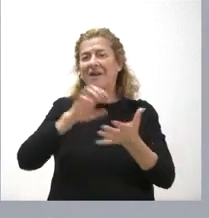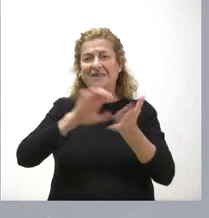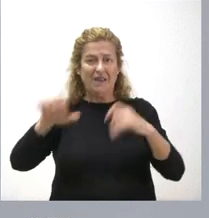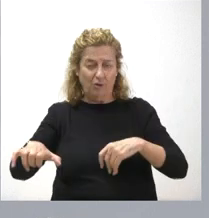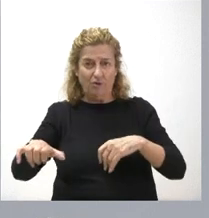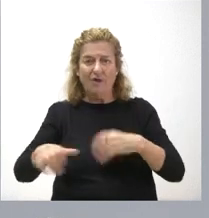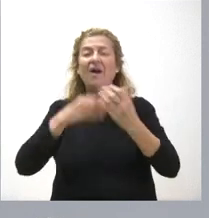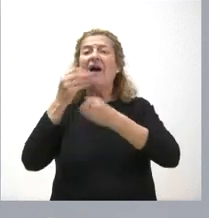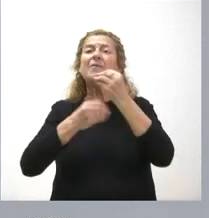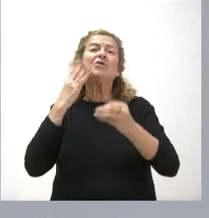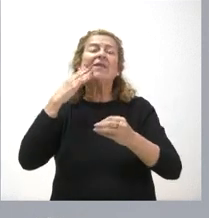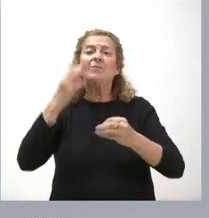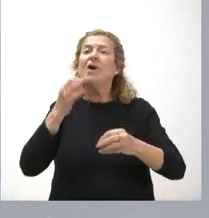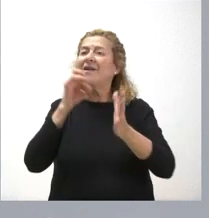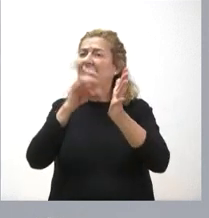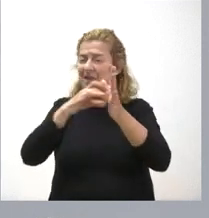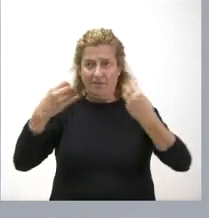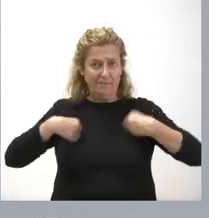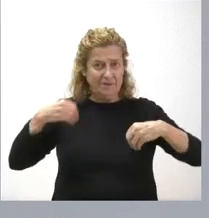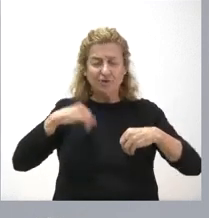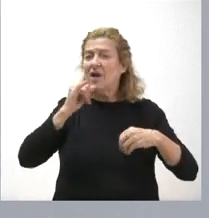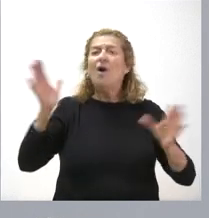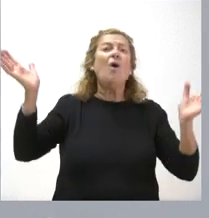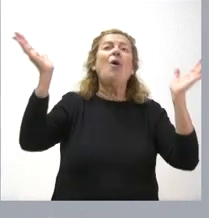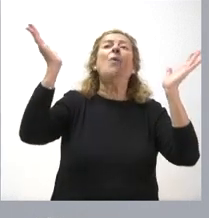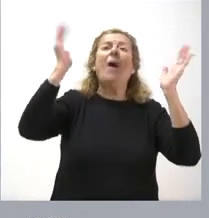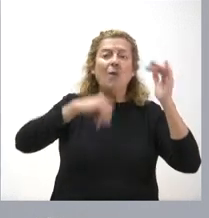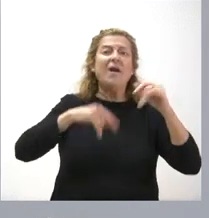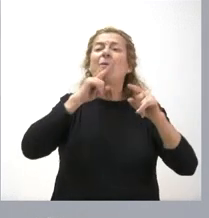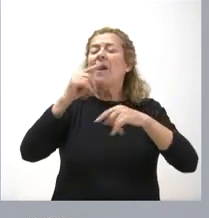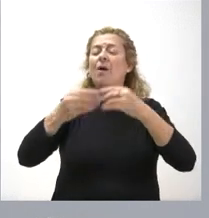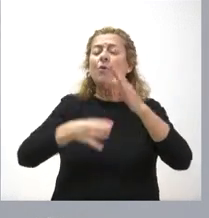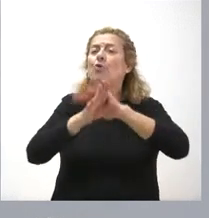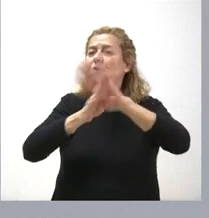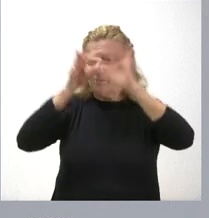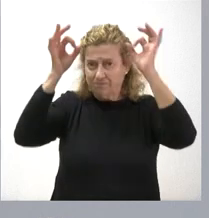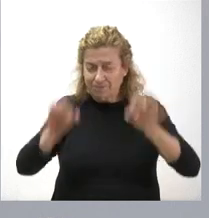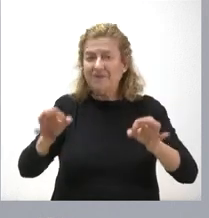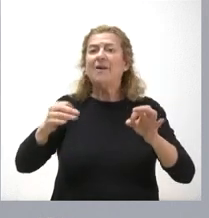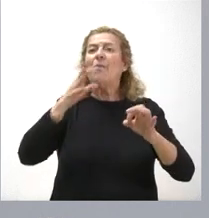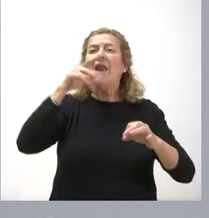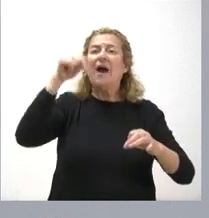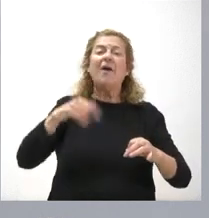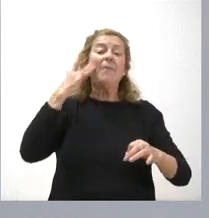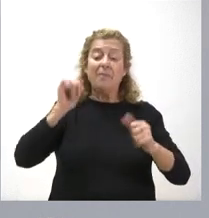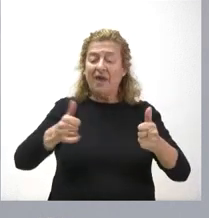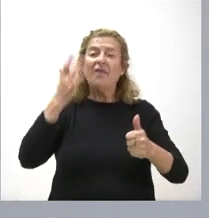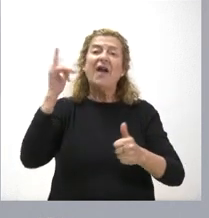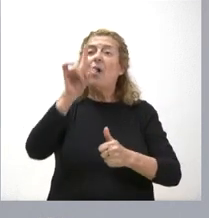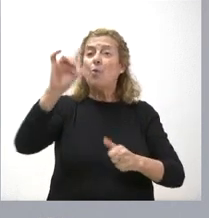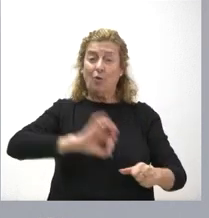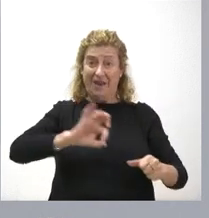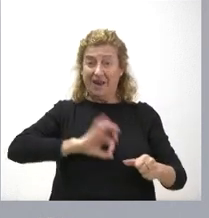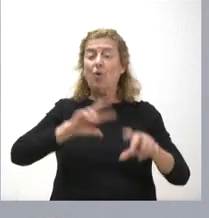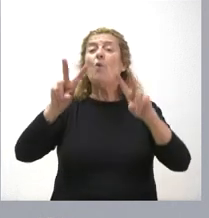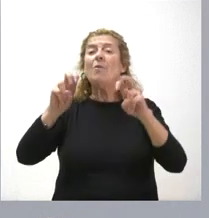garantizando la calidad de los mismos y, por tanto, que no haya solución de continuidad entre la legislación de este año y la disposición, desde el día 1 de enero, de los nuevos